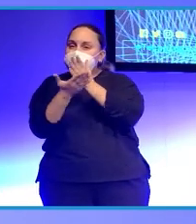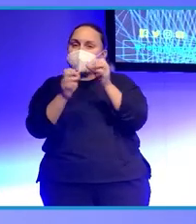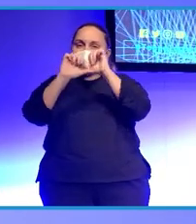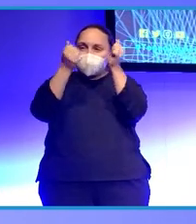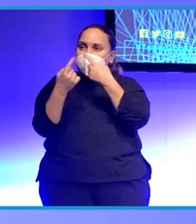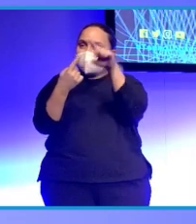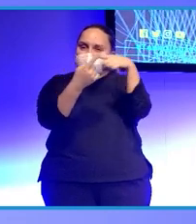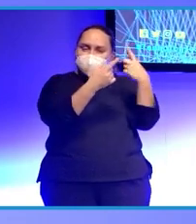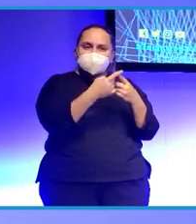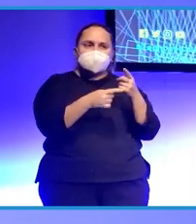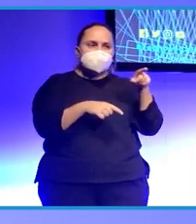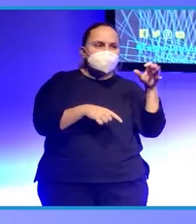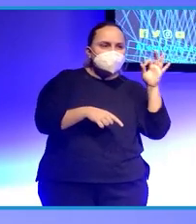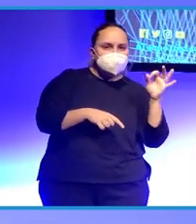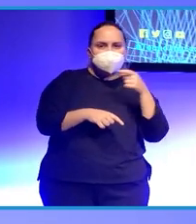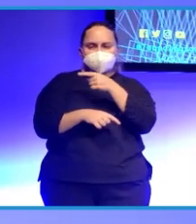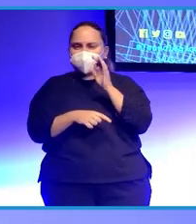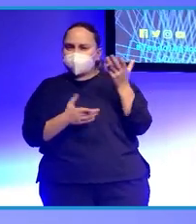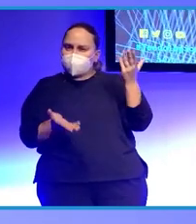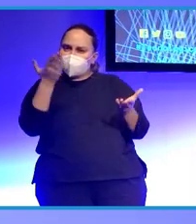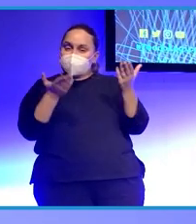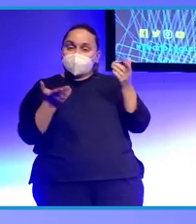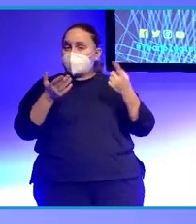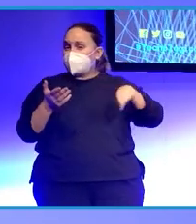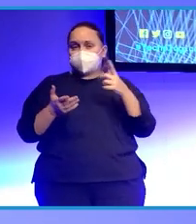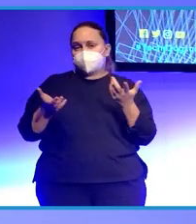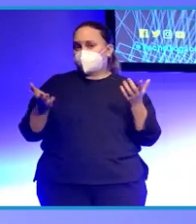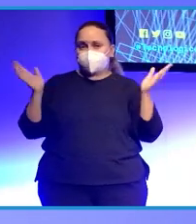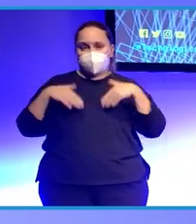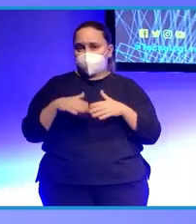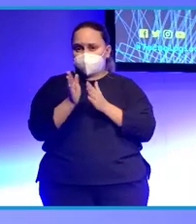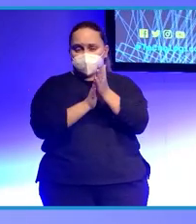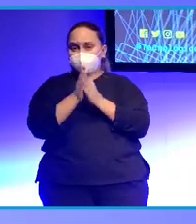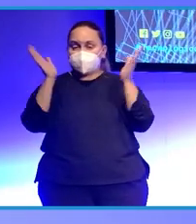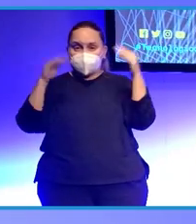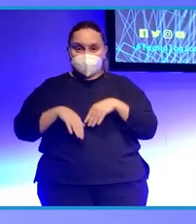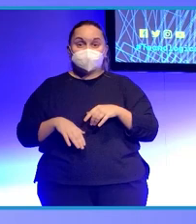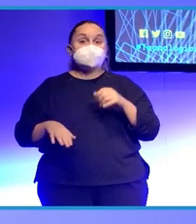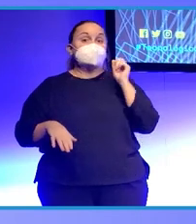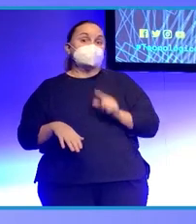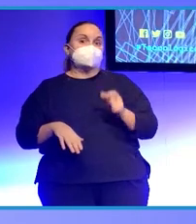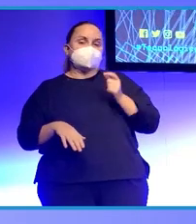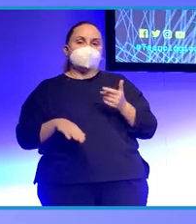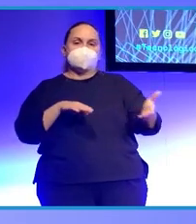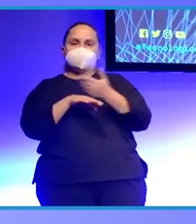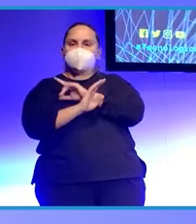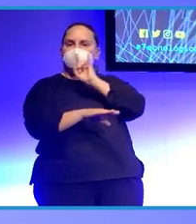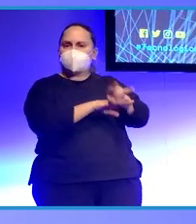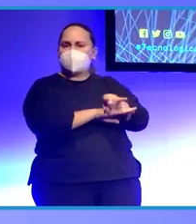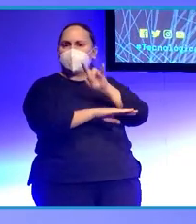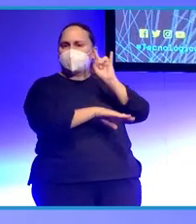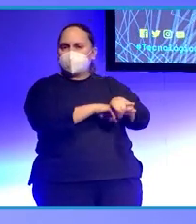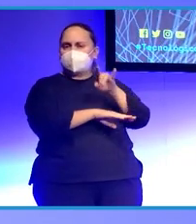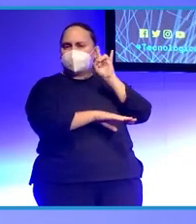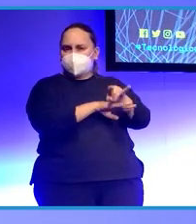versiones, encontrar la verdad. Van huyendo un poco de eso porque en muchas ocasiones se les ha engañado, ¿no? Desde ese